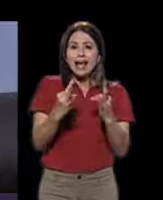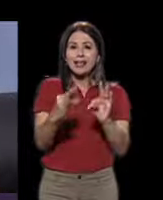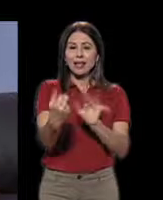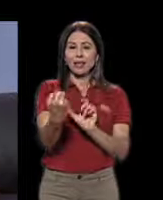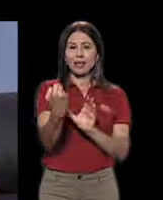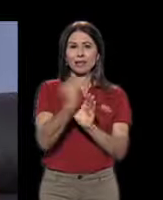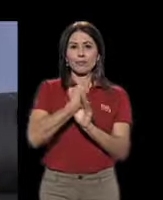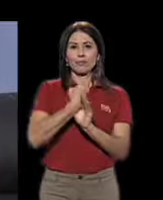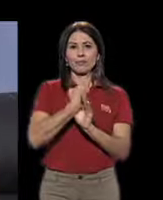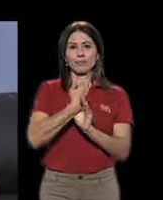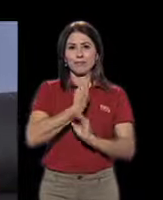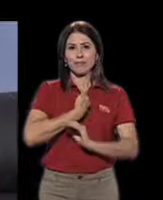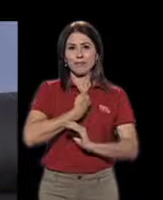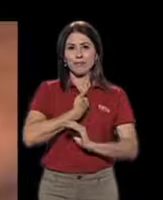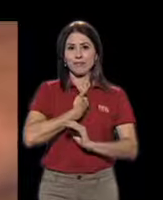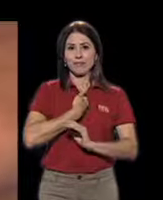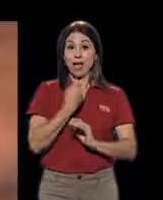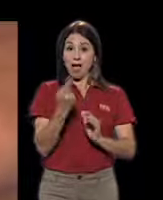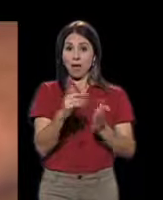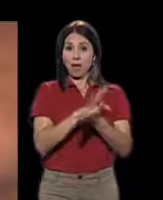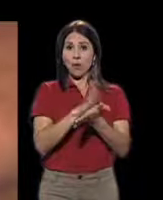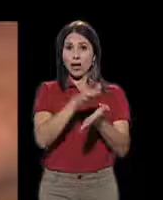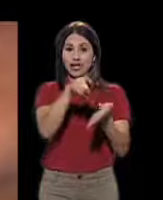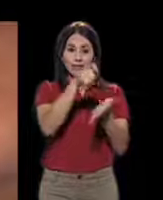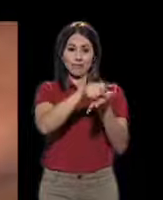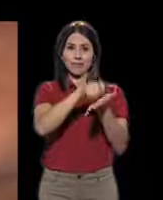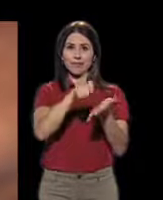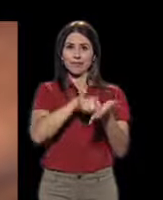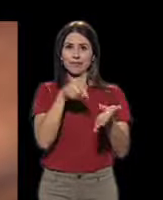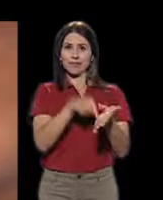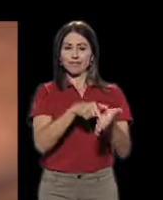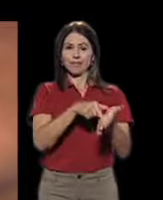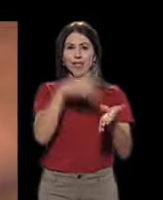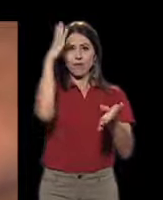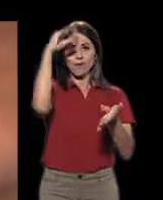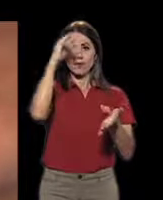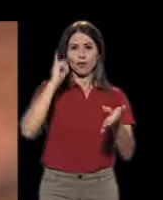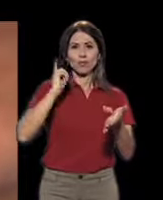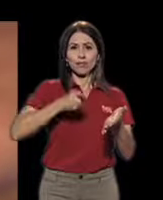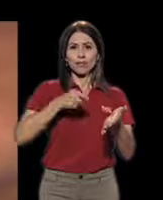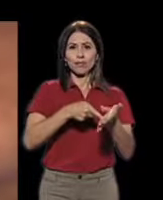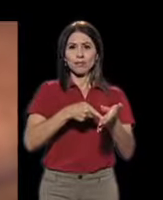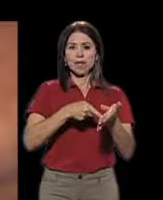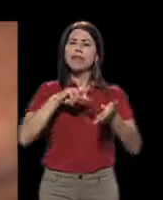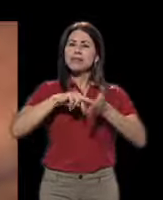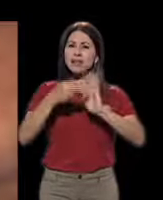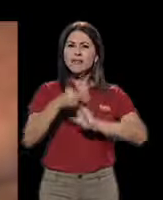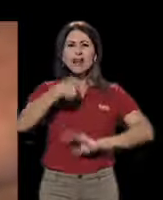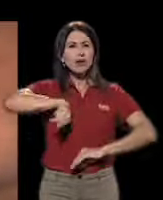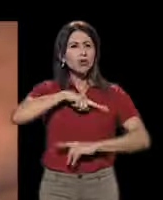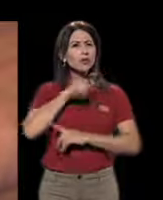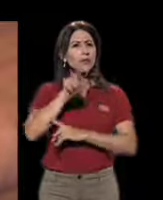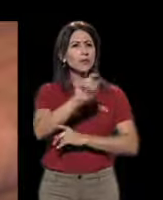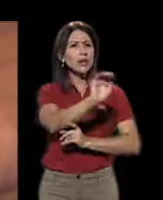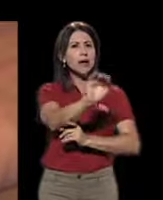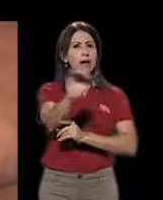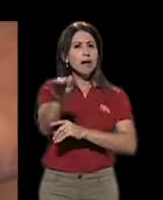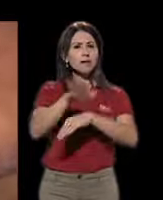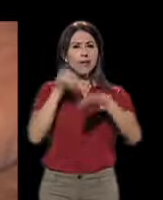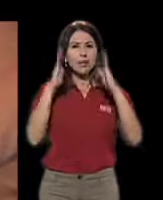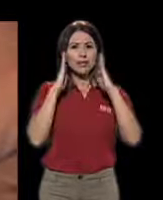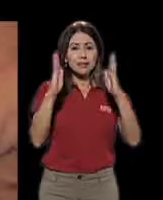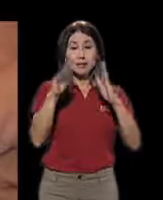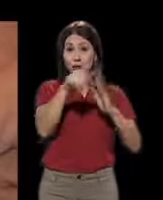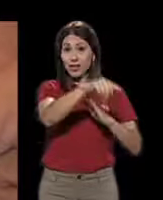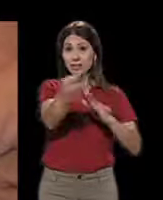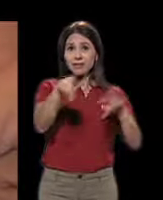reportan en la boleta de notificación obligatoria. Esto es un llamado de atención, de que esta población necesita